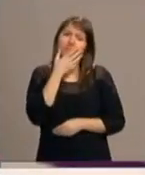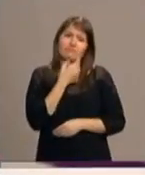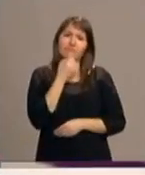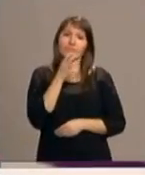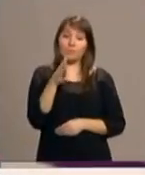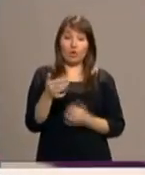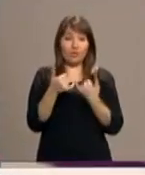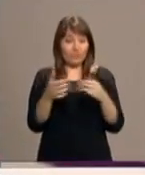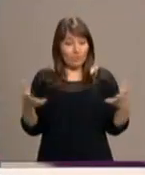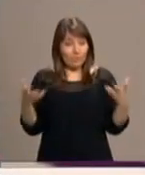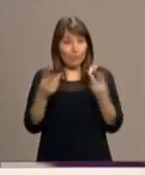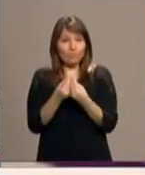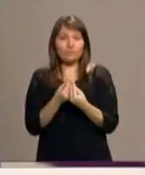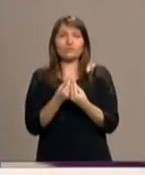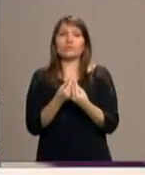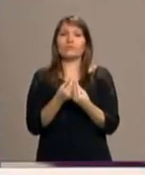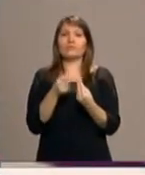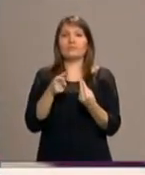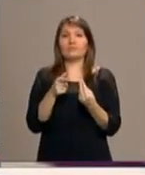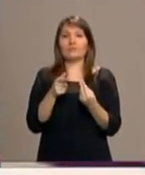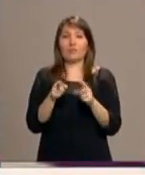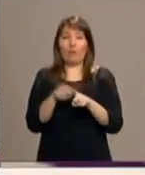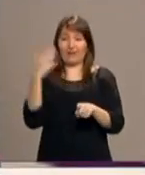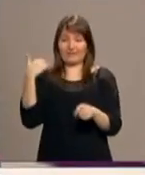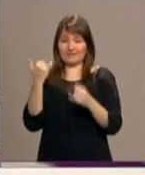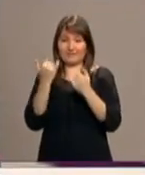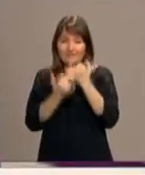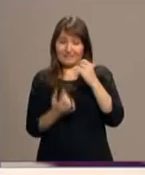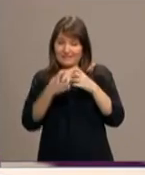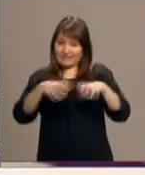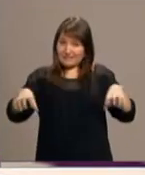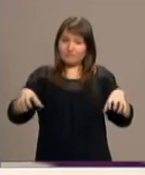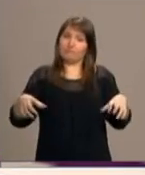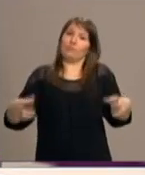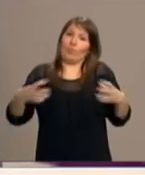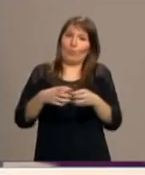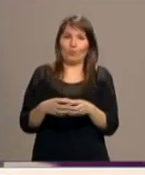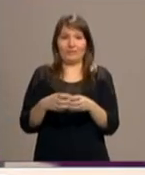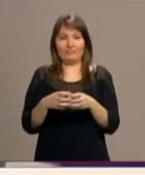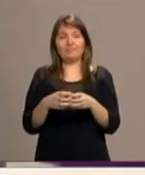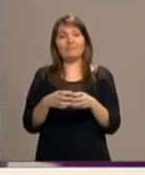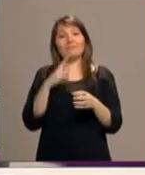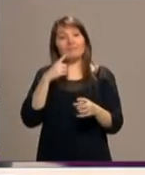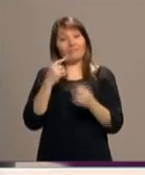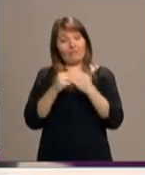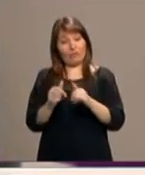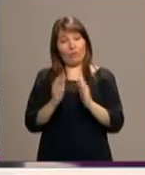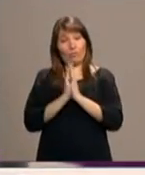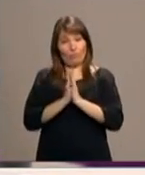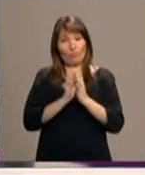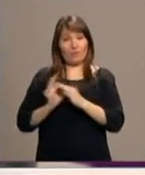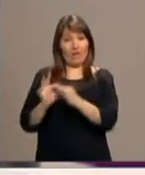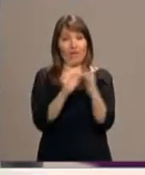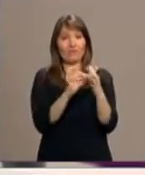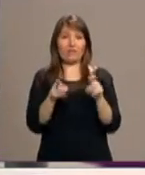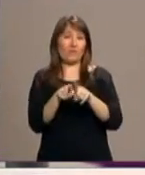porque es una celebración que parte de esta división. La idea ha sido que en la celebración ecuménica se cree como un muro,